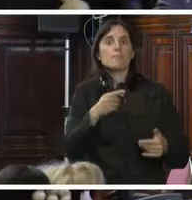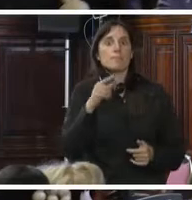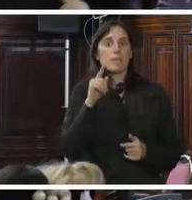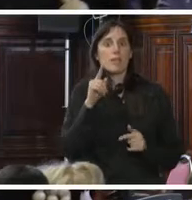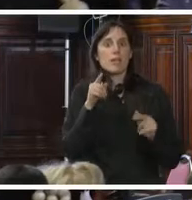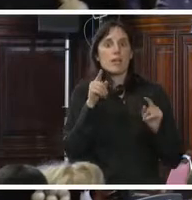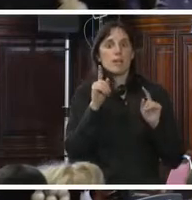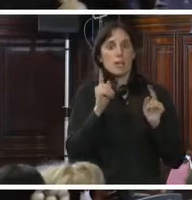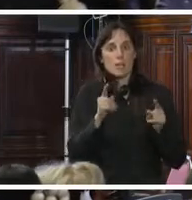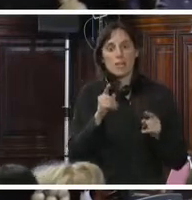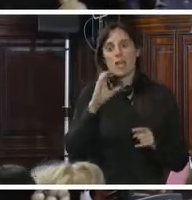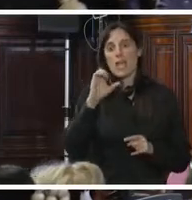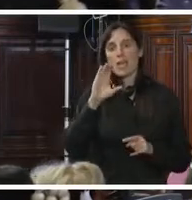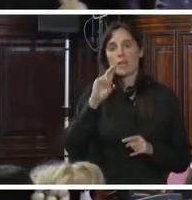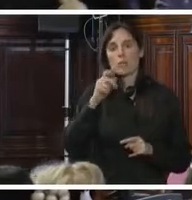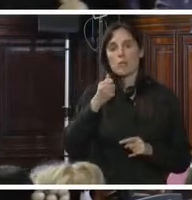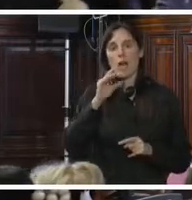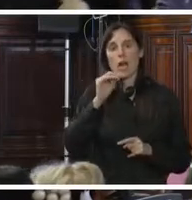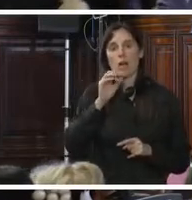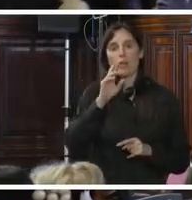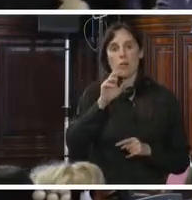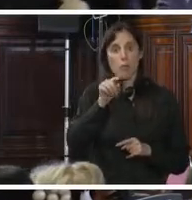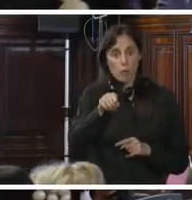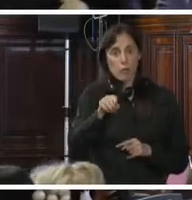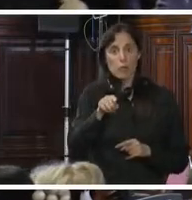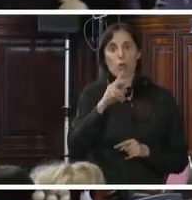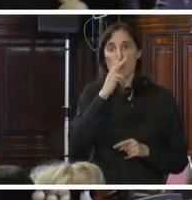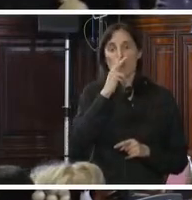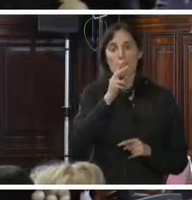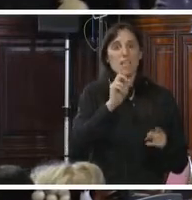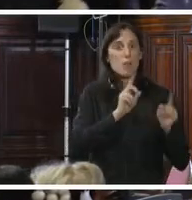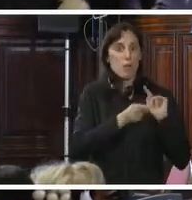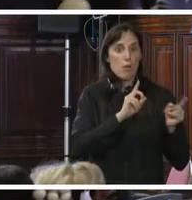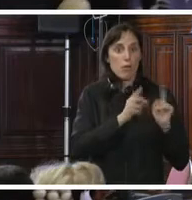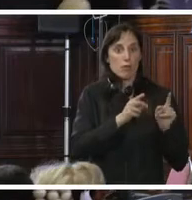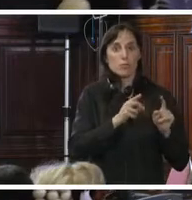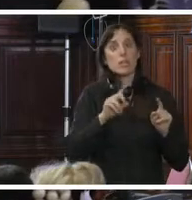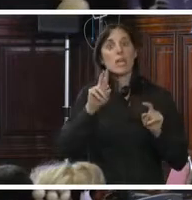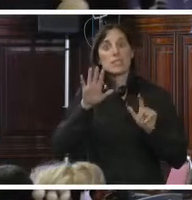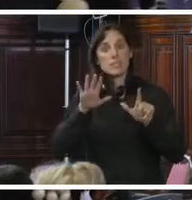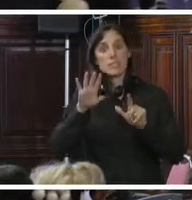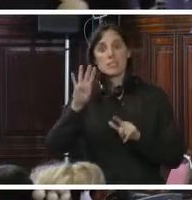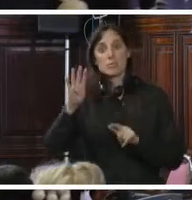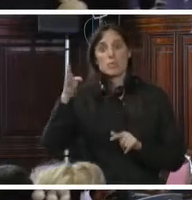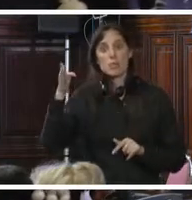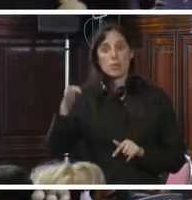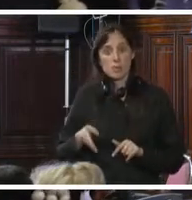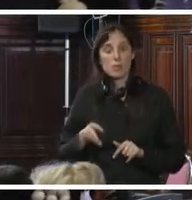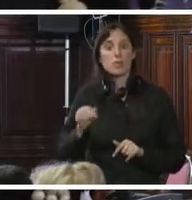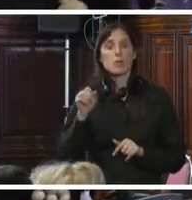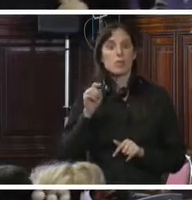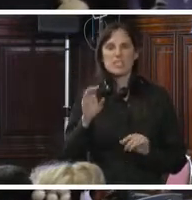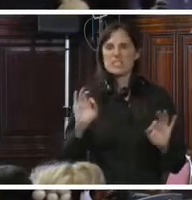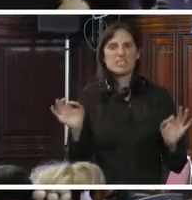caso de Ecuador, de acuerdo a datos de la Fiscalía General, en 2011, de los 74 denuncias de trata de personas,